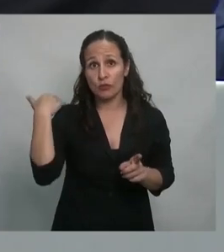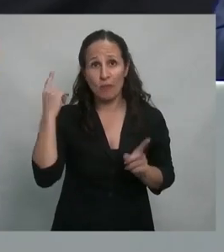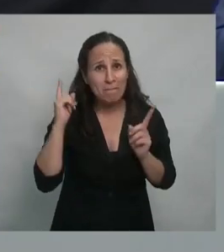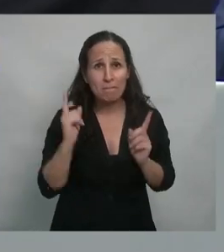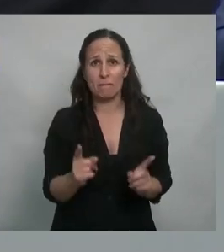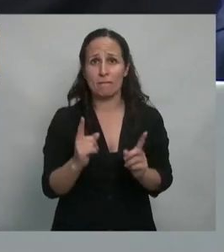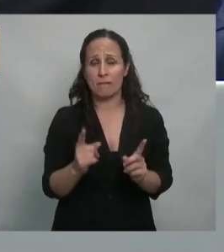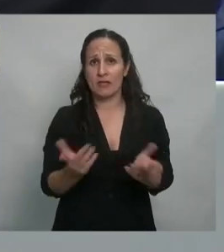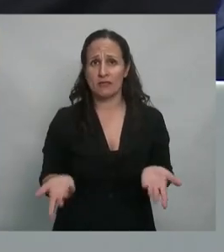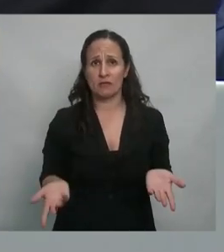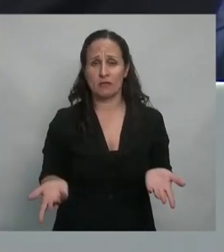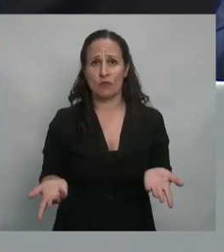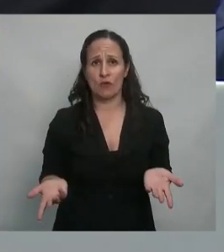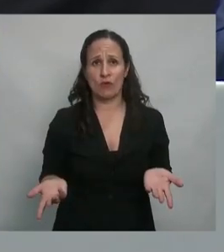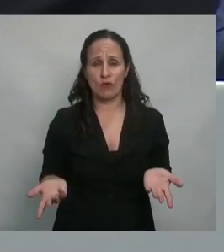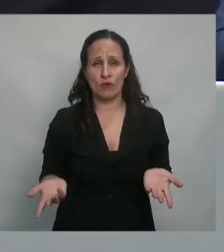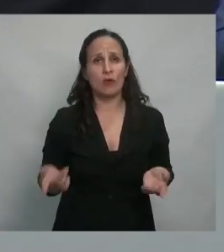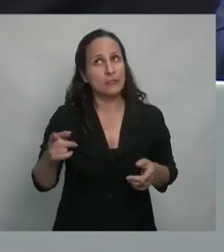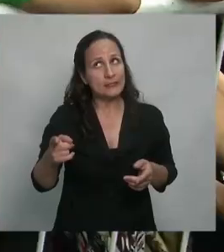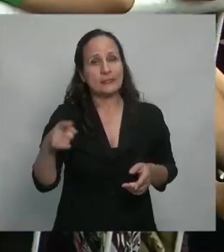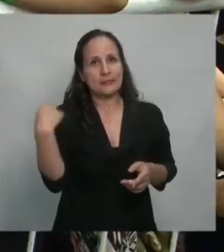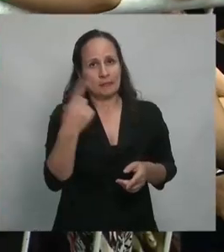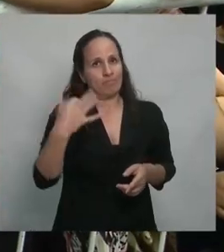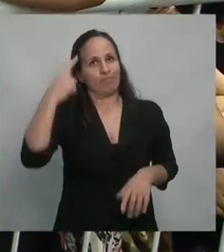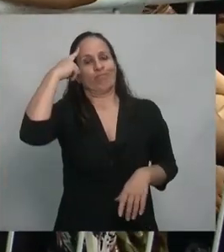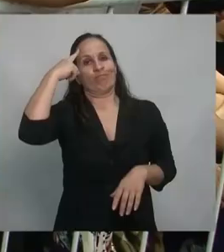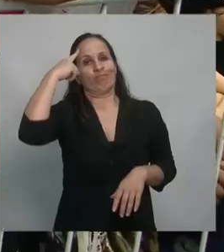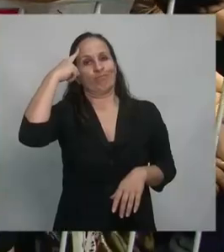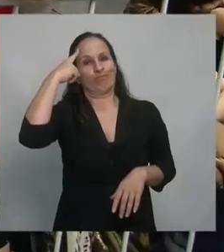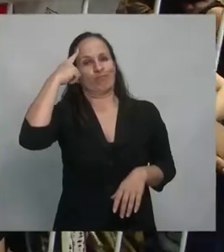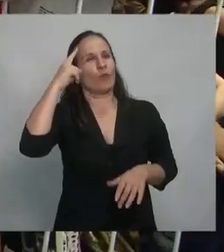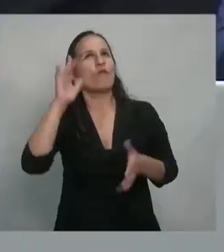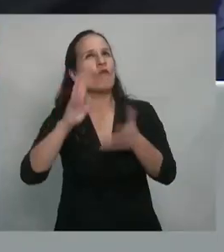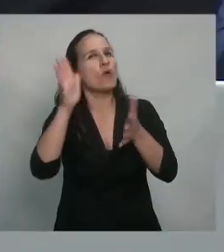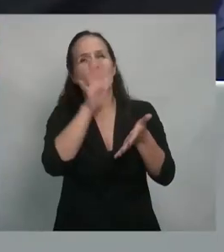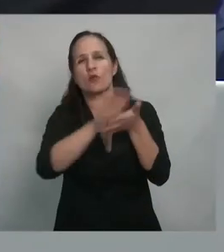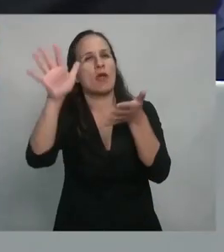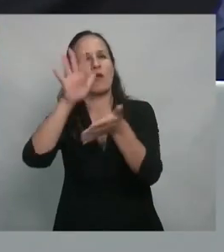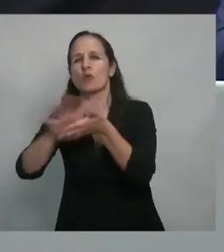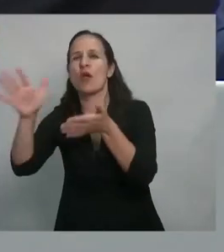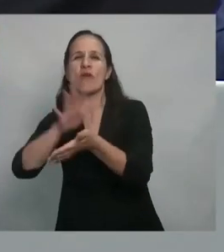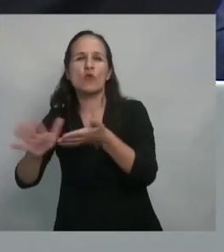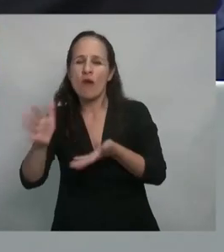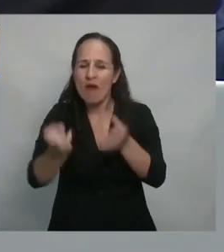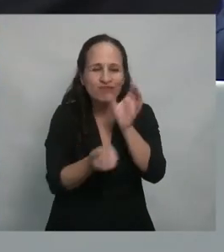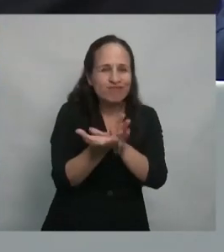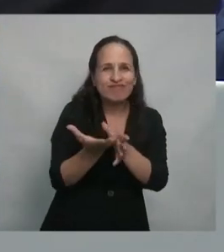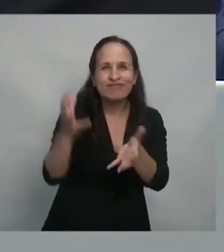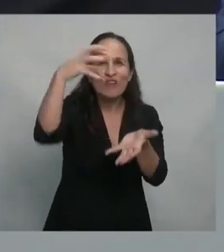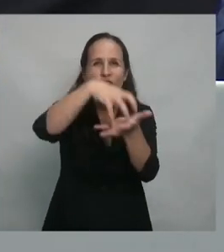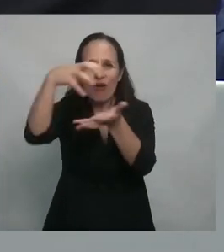Exige sí repensar nuevas arquitecturas institucionales que